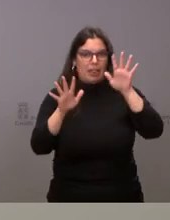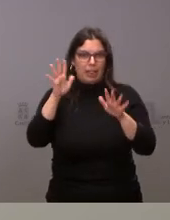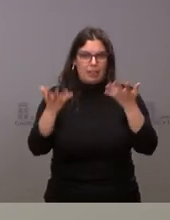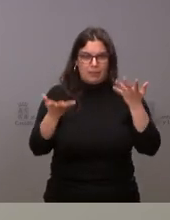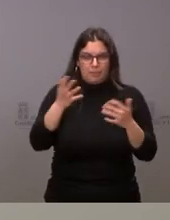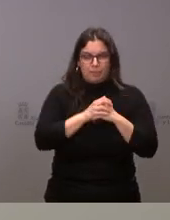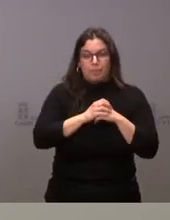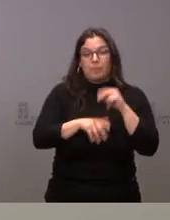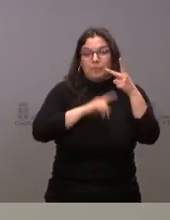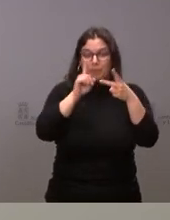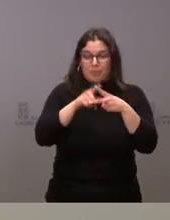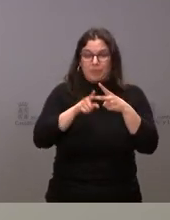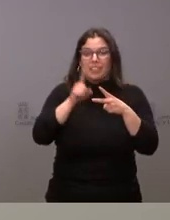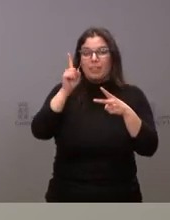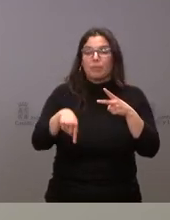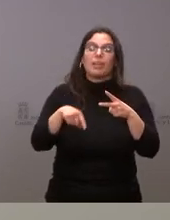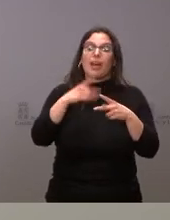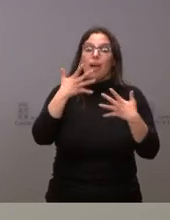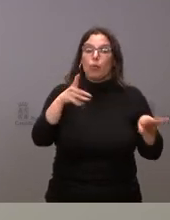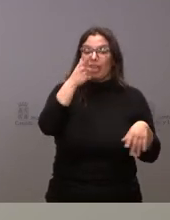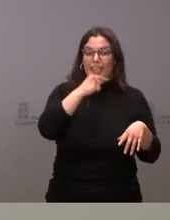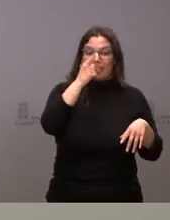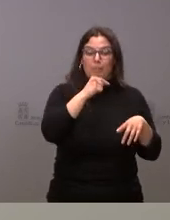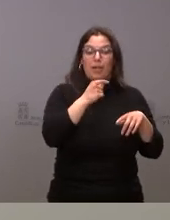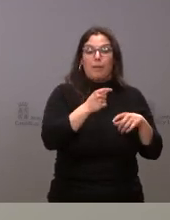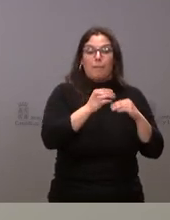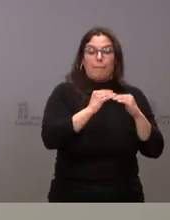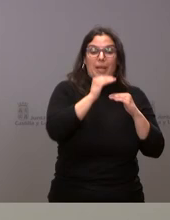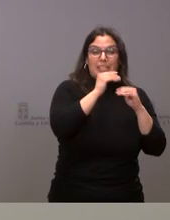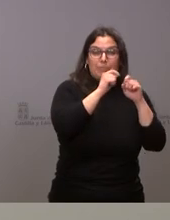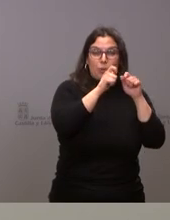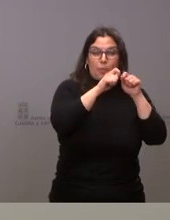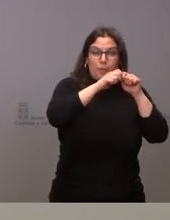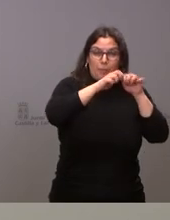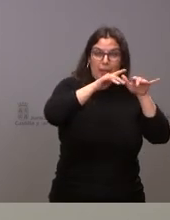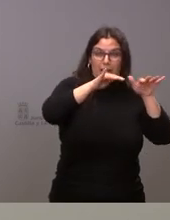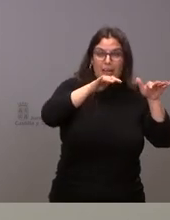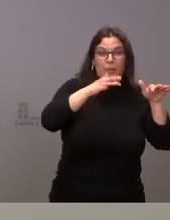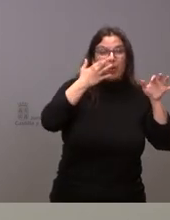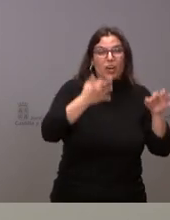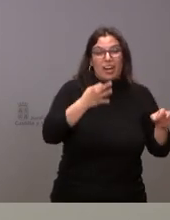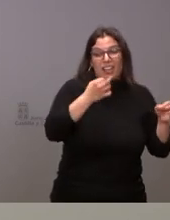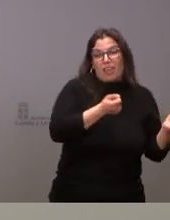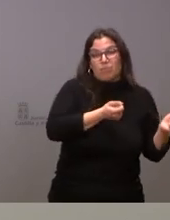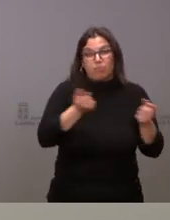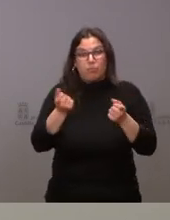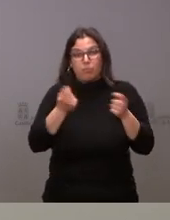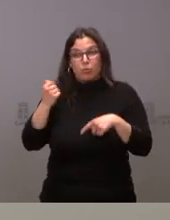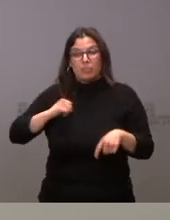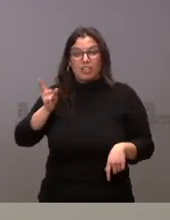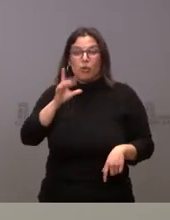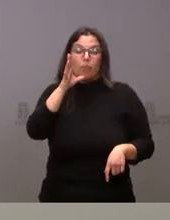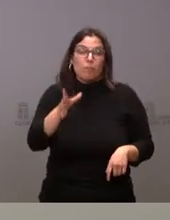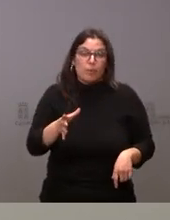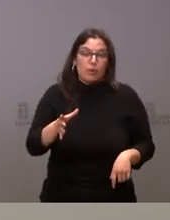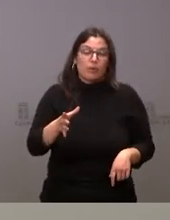que aunque la gripe comienza a tener una incidencia pues el aspecto asistencial no esté siendo tan relevante es el hecho de que se mantienen